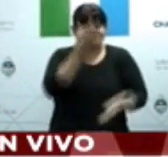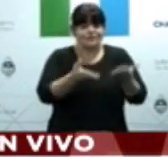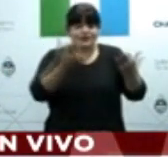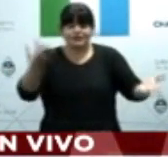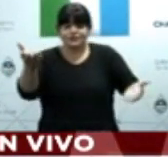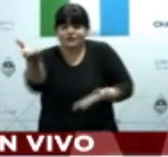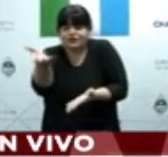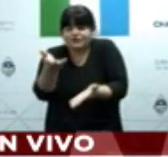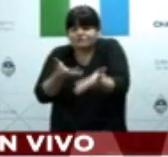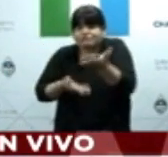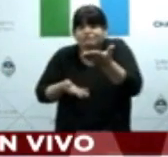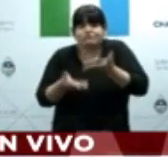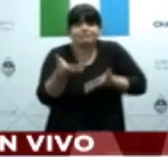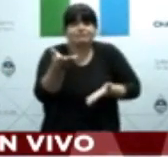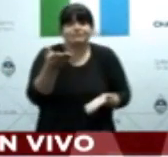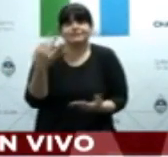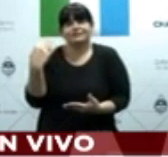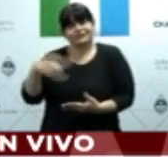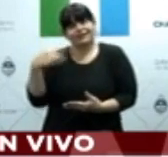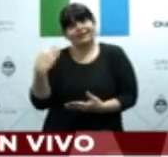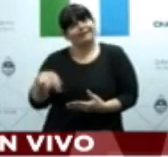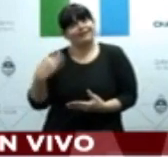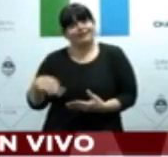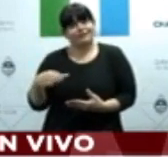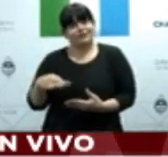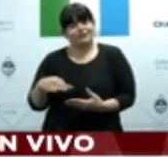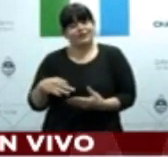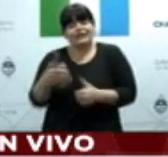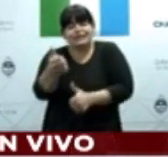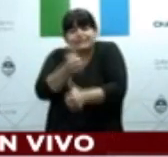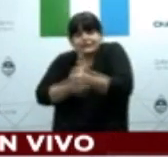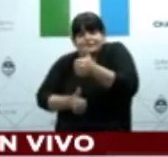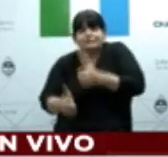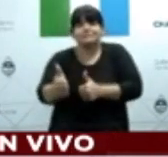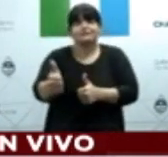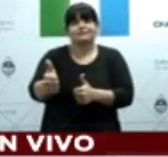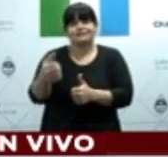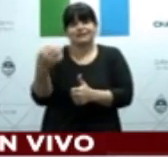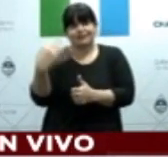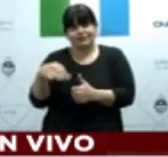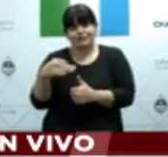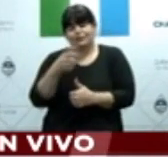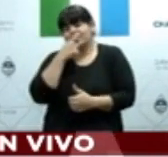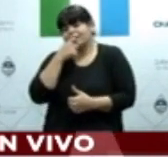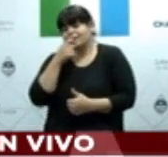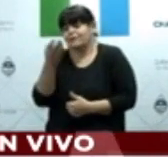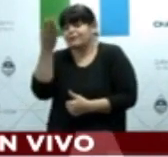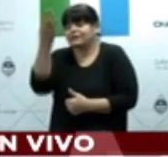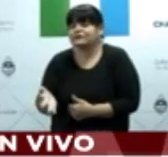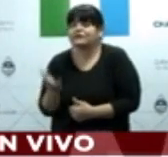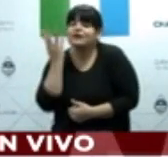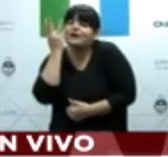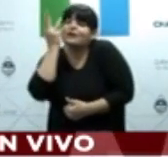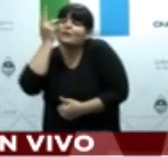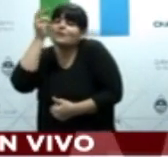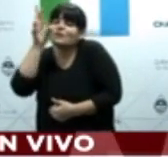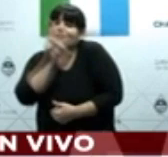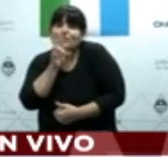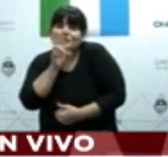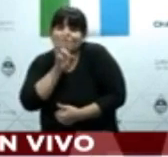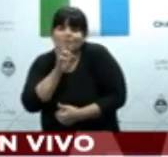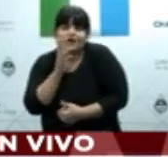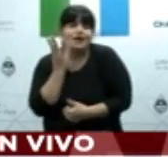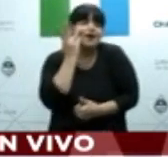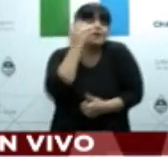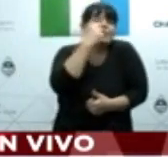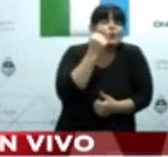capaces de tener la solidaridad con un abuelo o con una abuela, de ir a hacerle la compra en la despensa o en el